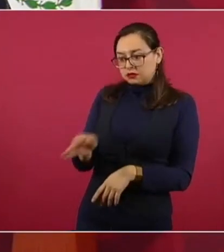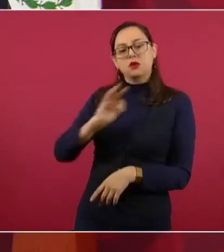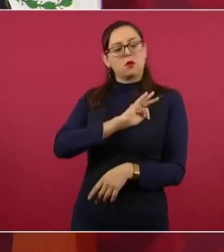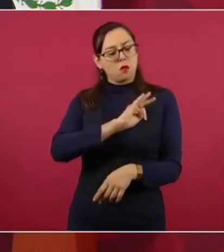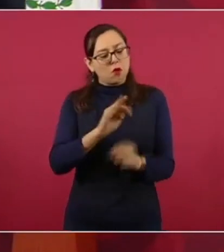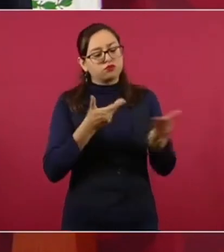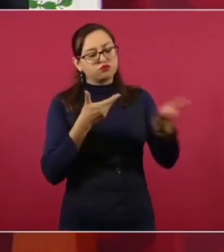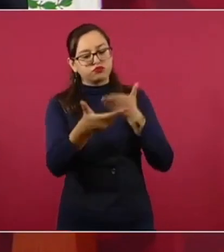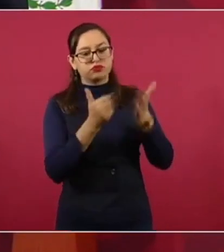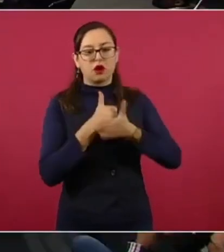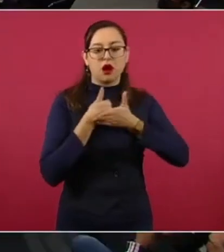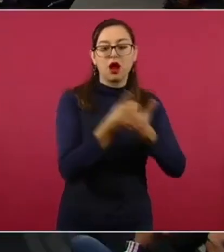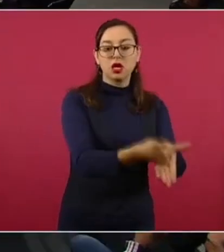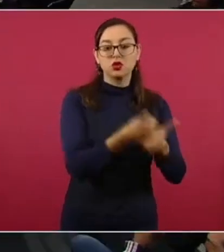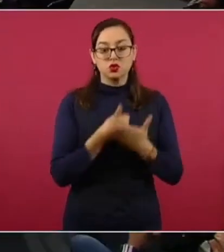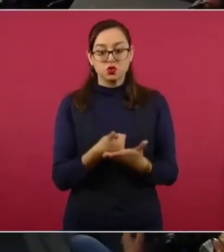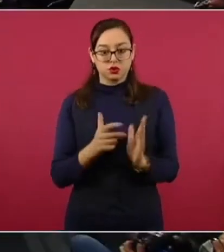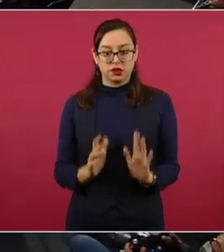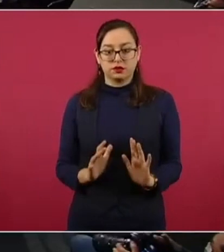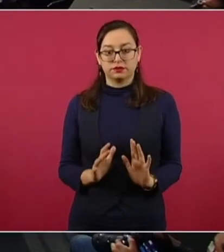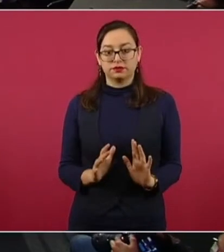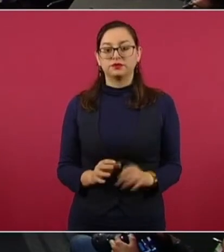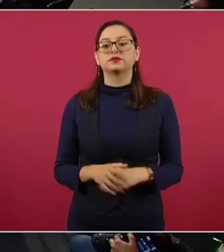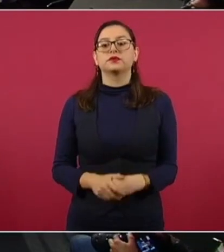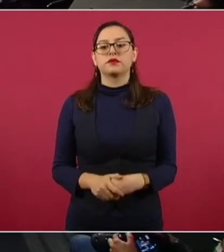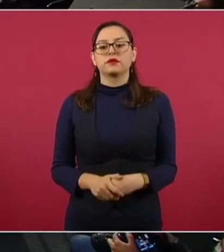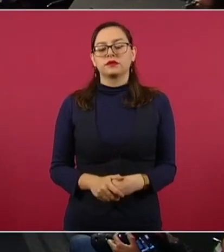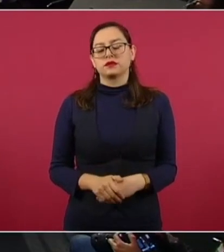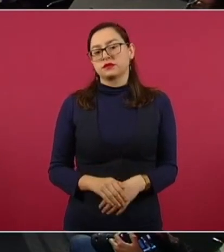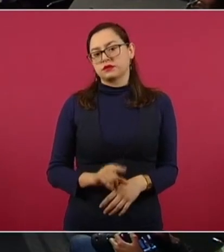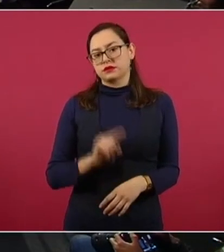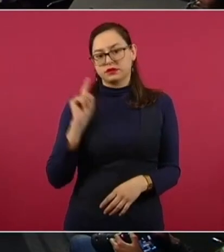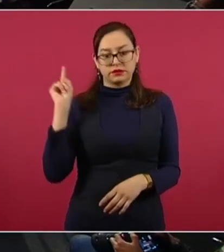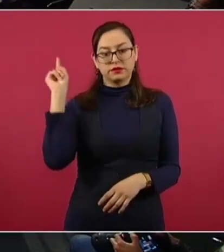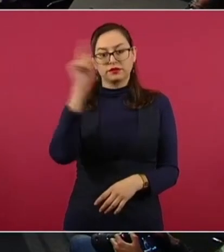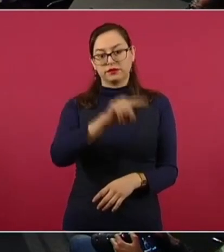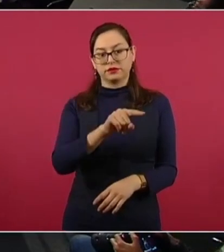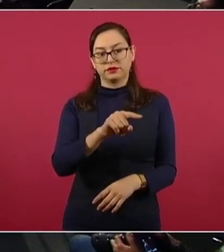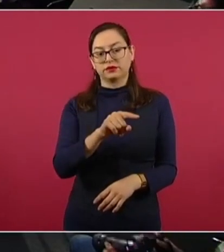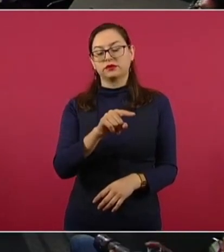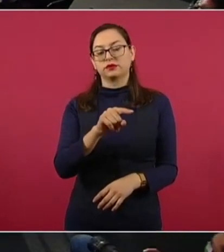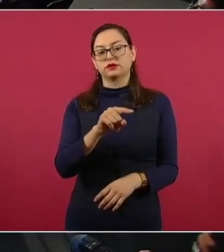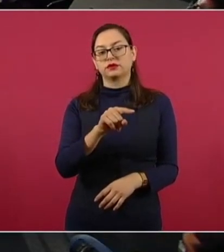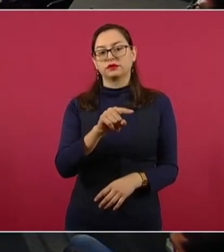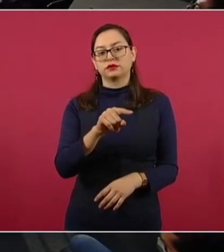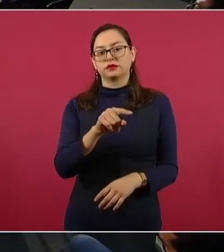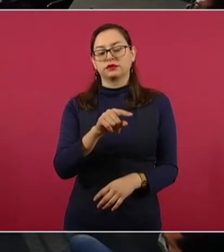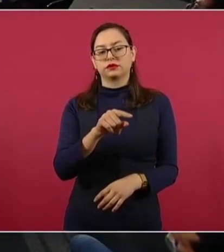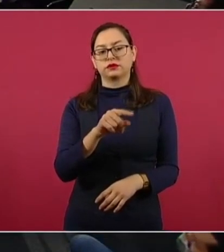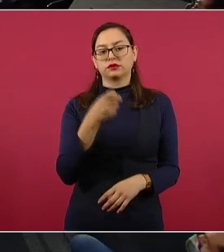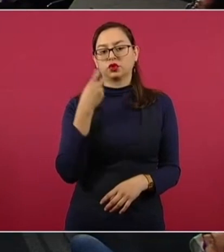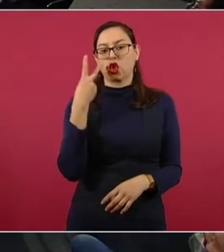empresas que distribuyen